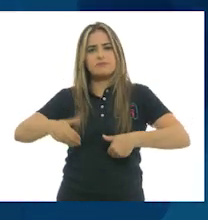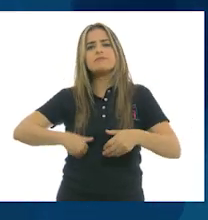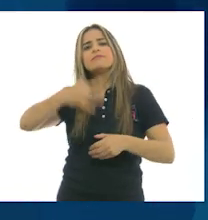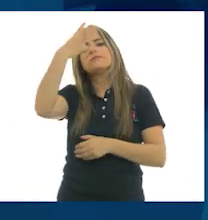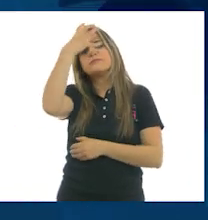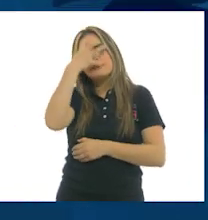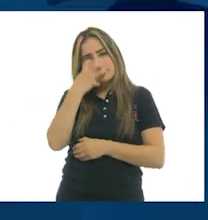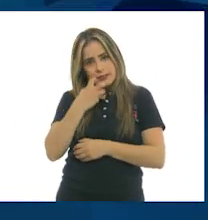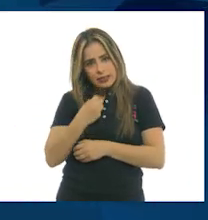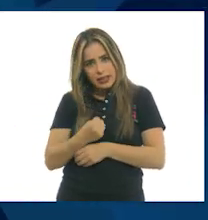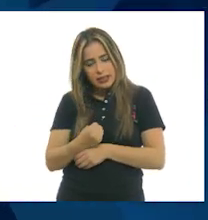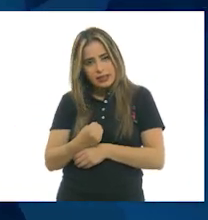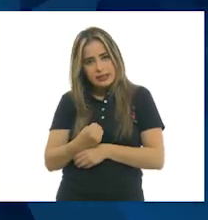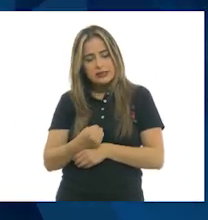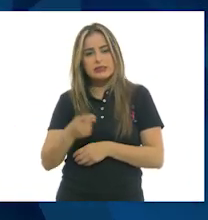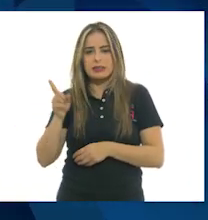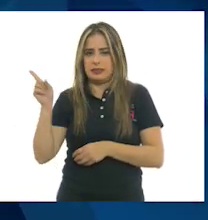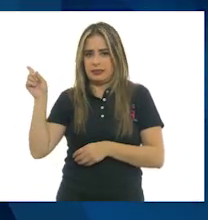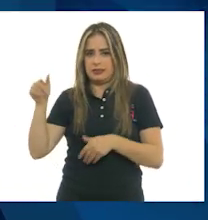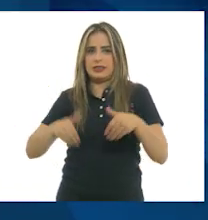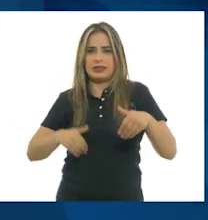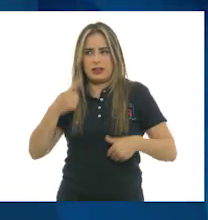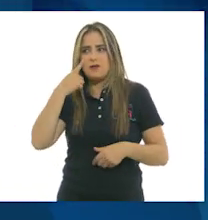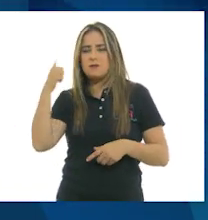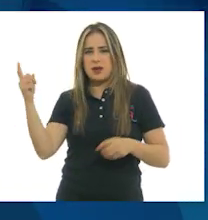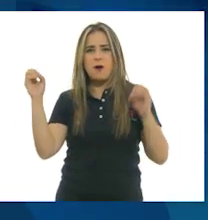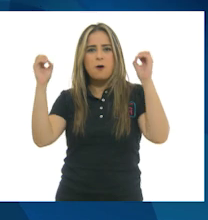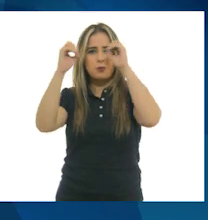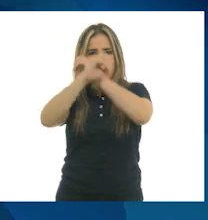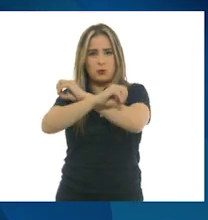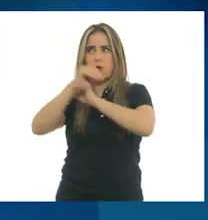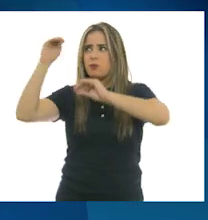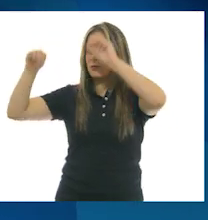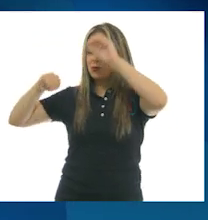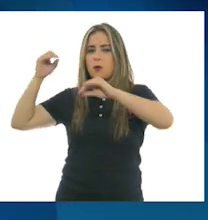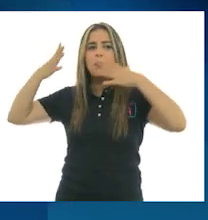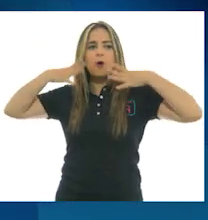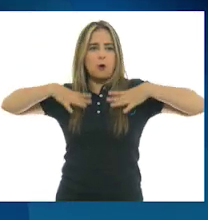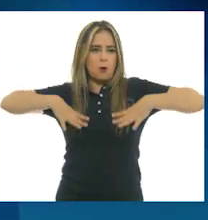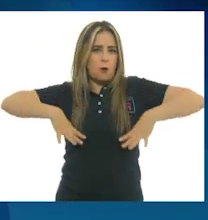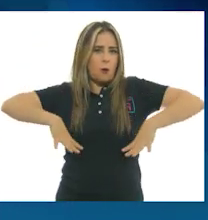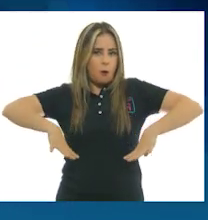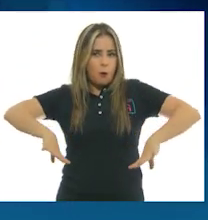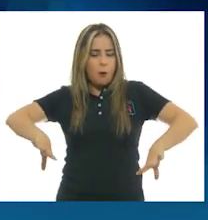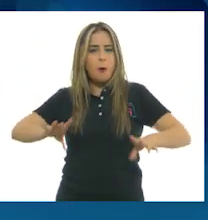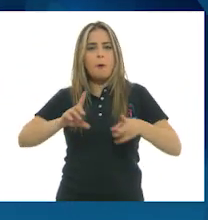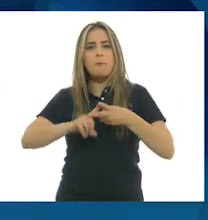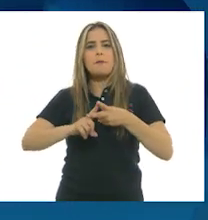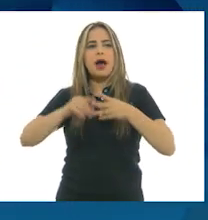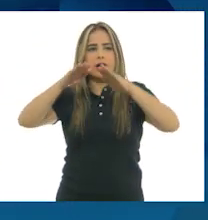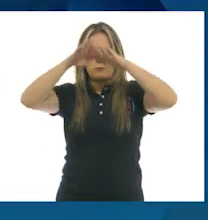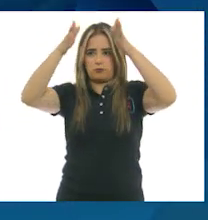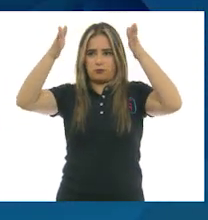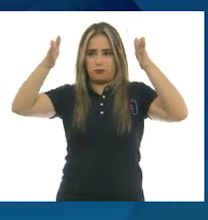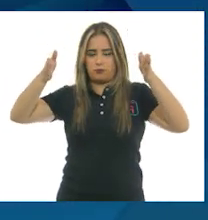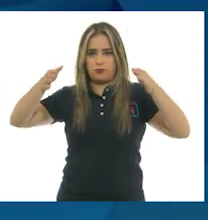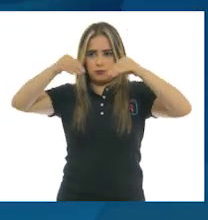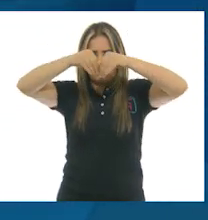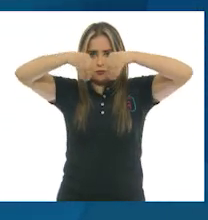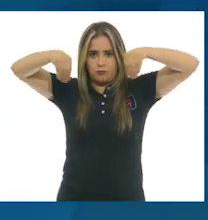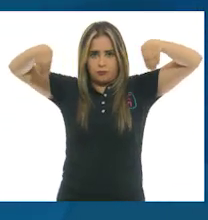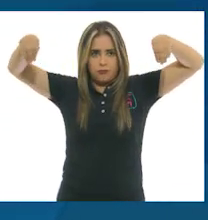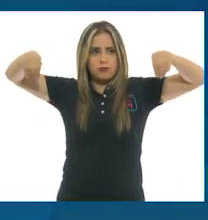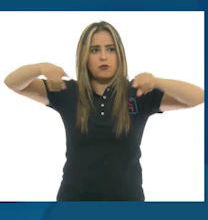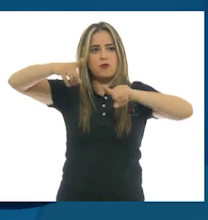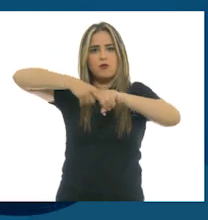un manejo diferenciado con los vestuarios, con la misma tela que está ahí, de colores